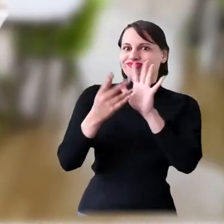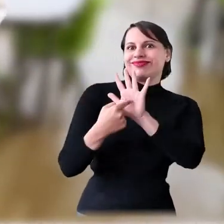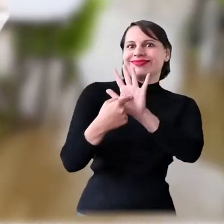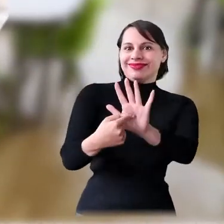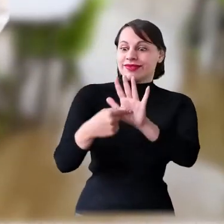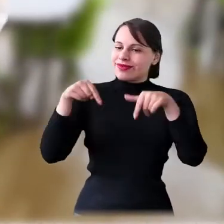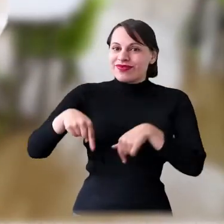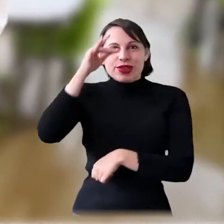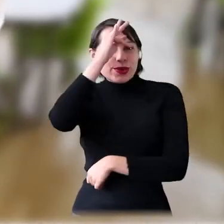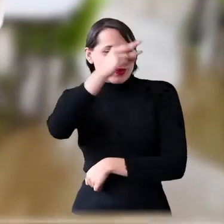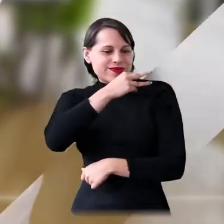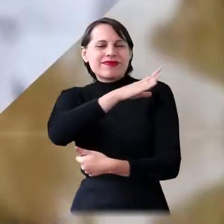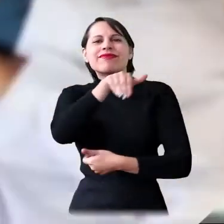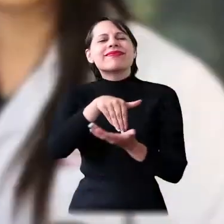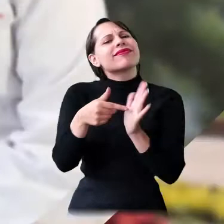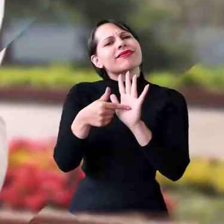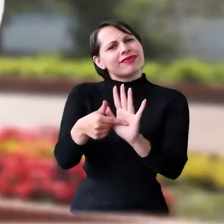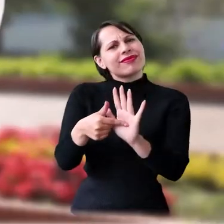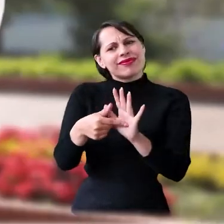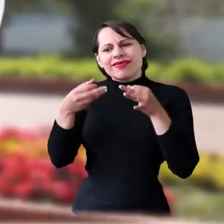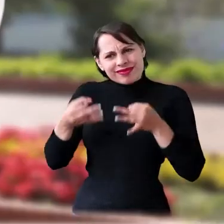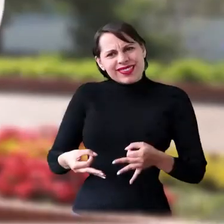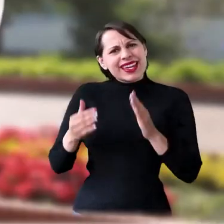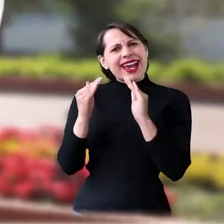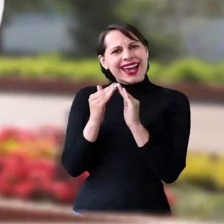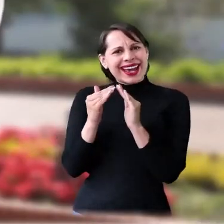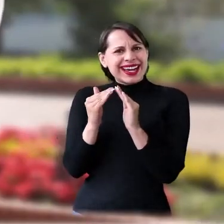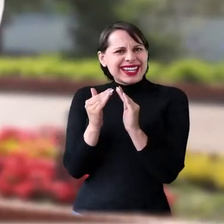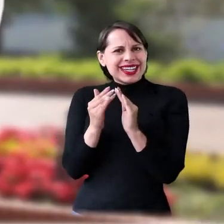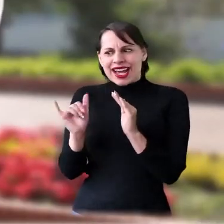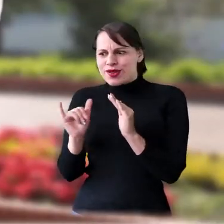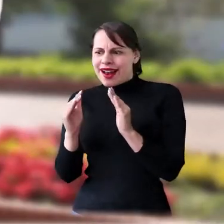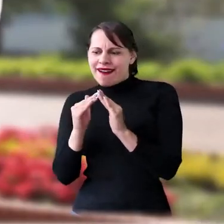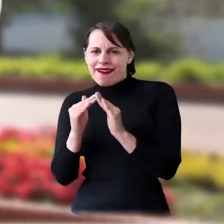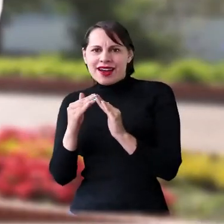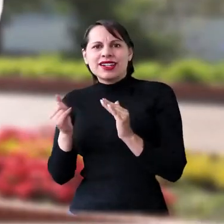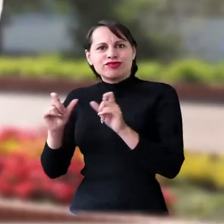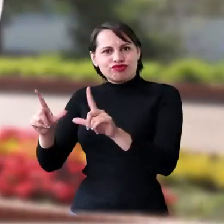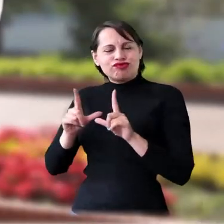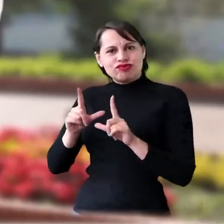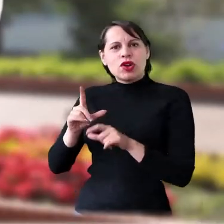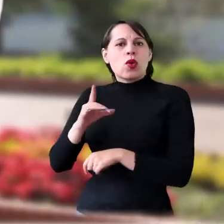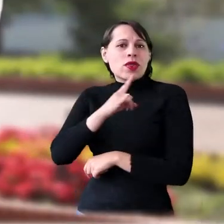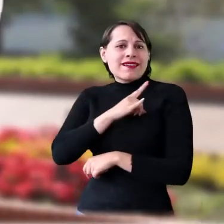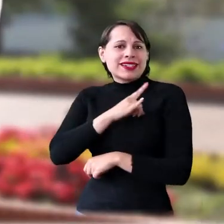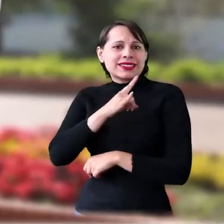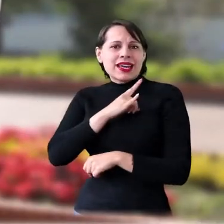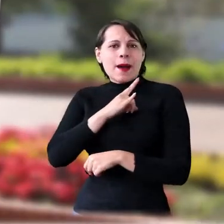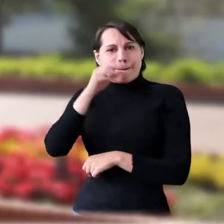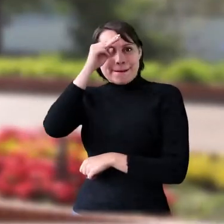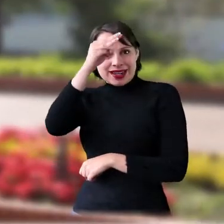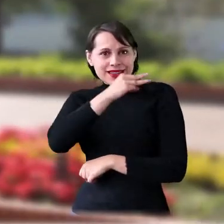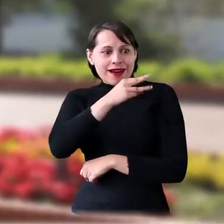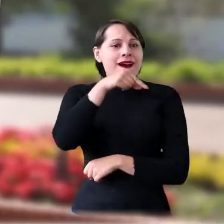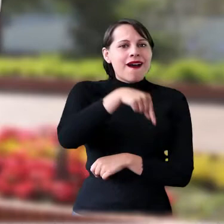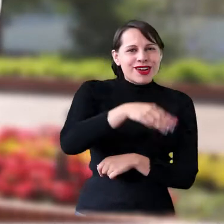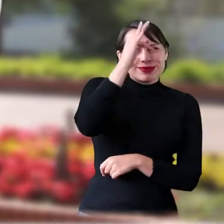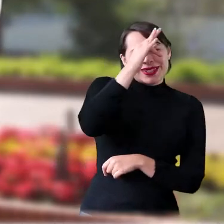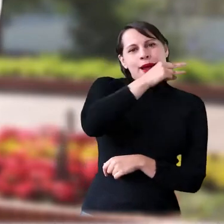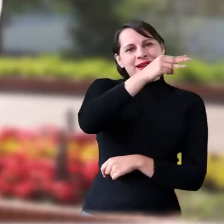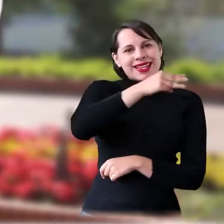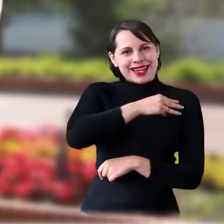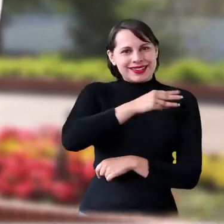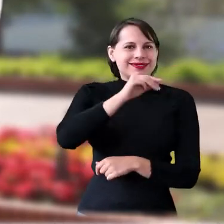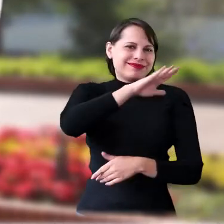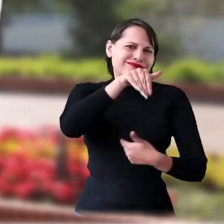nuestros hospitales se destaquen. Mi casa originaria del pregrado también es la Universidad Militar y el Hospital Militar Central, entonces